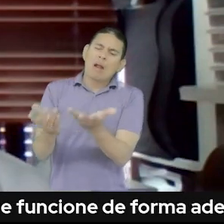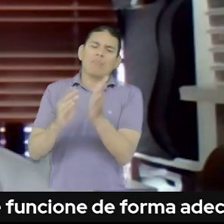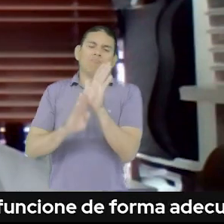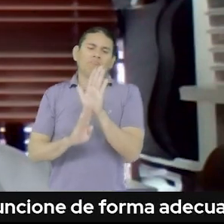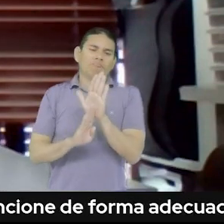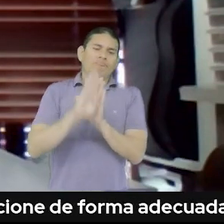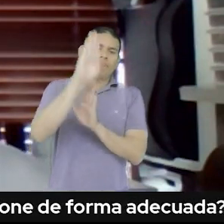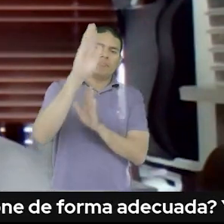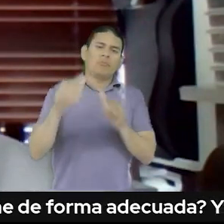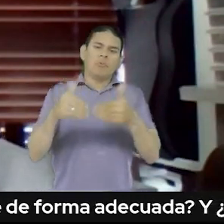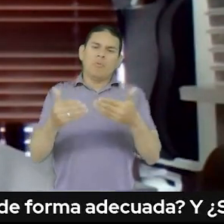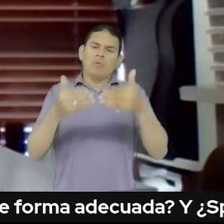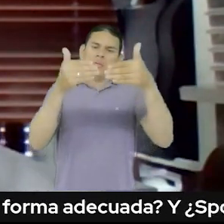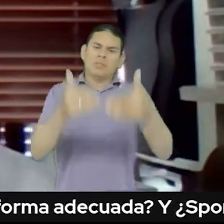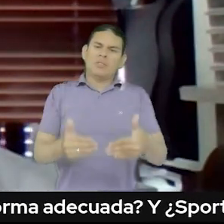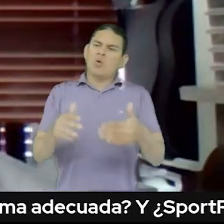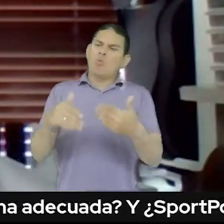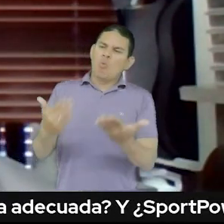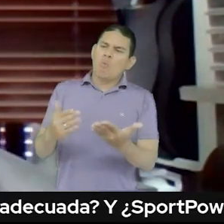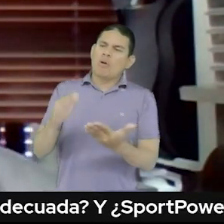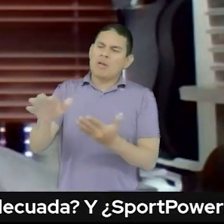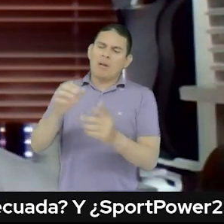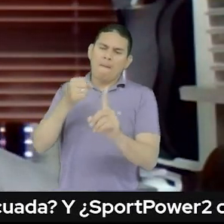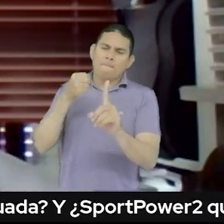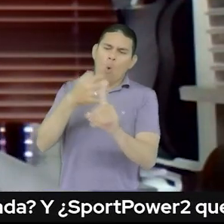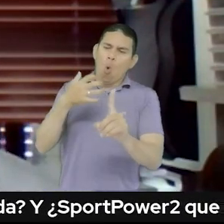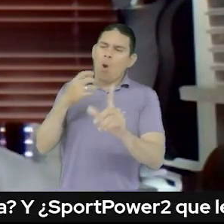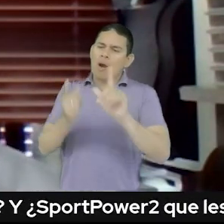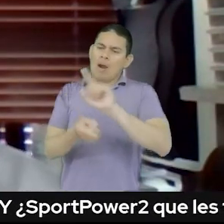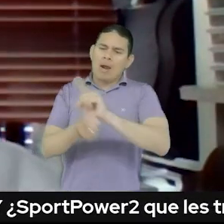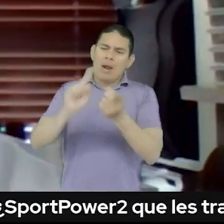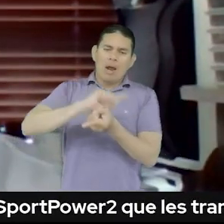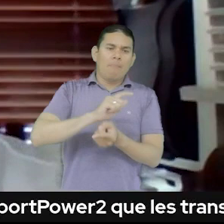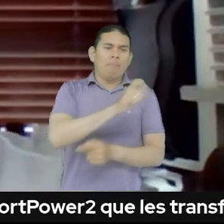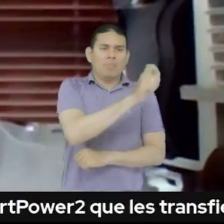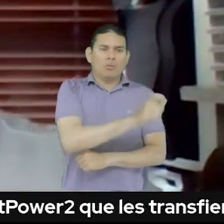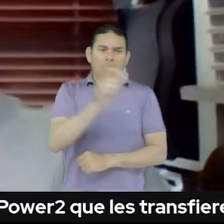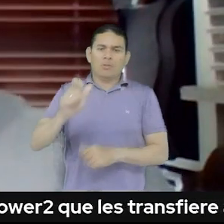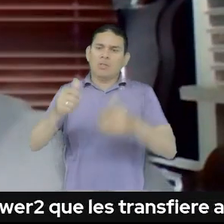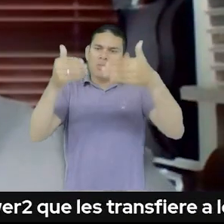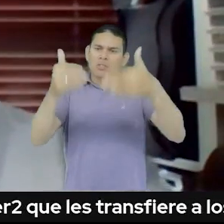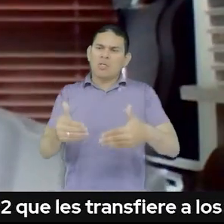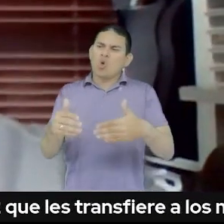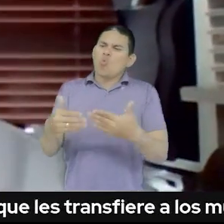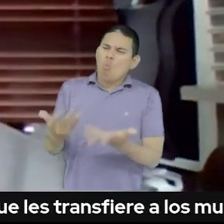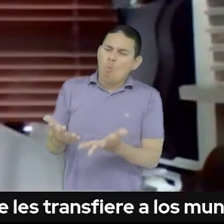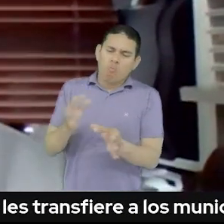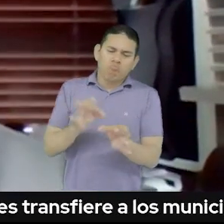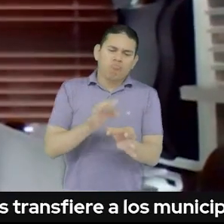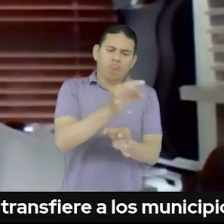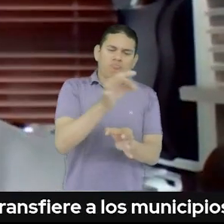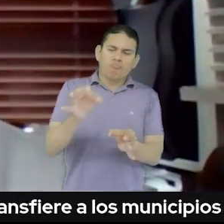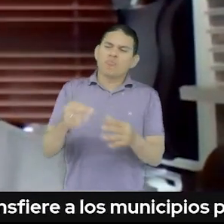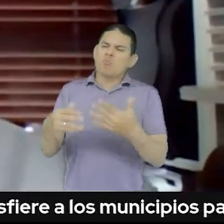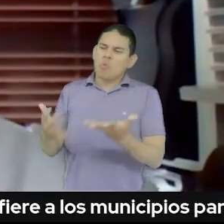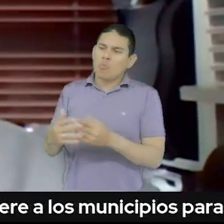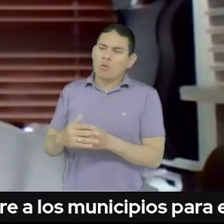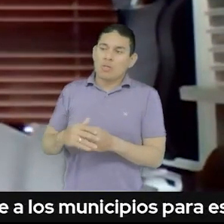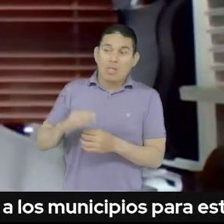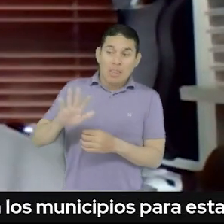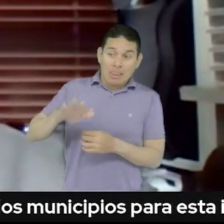lograr para poder generar un cambio que beneficie a todas las personas que habitan en ese territorio y que